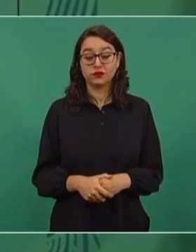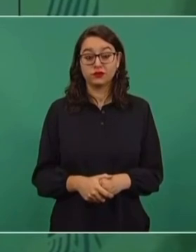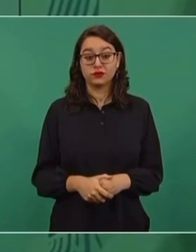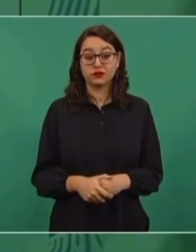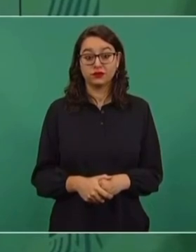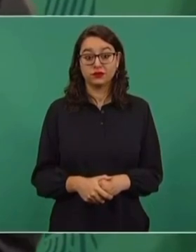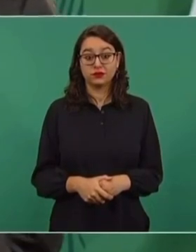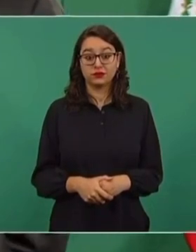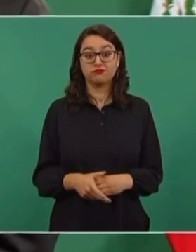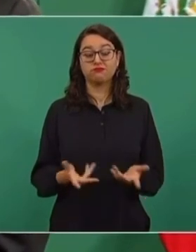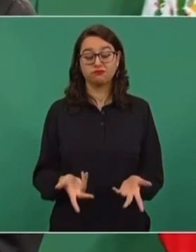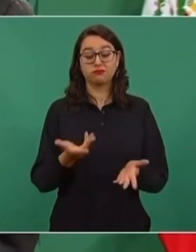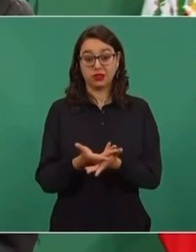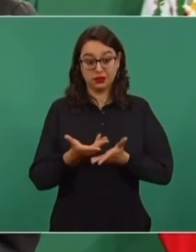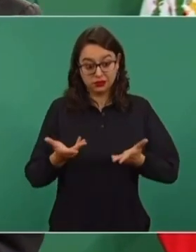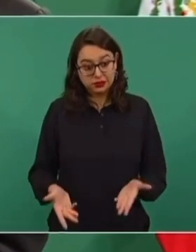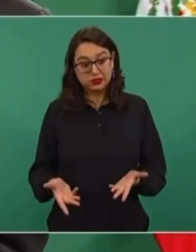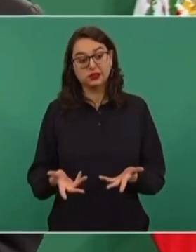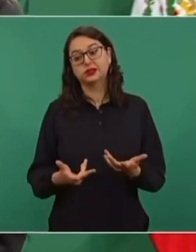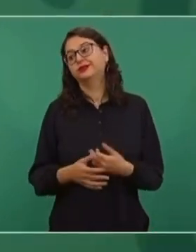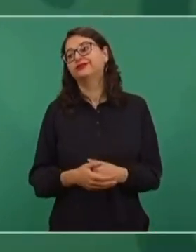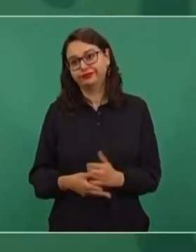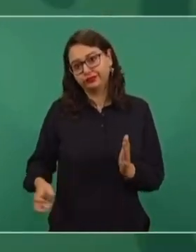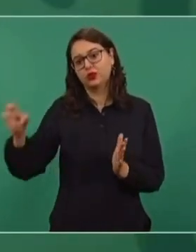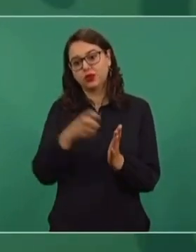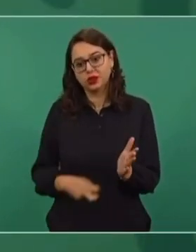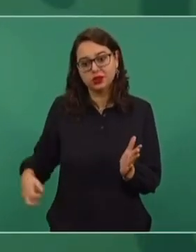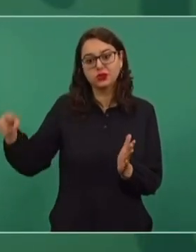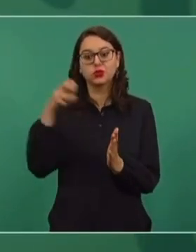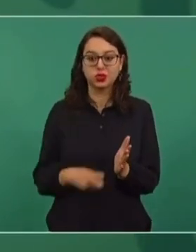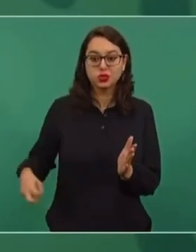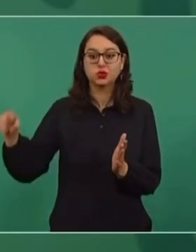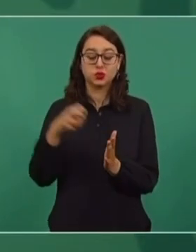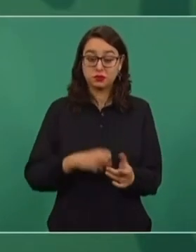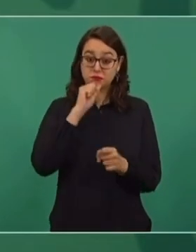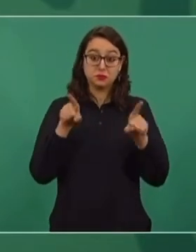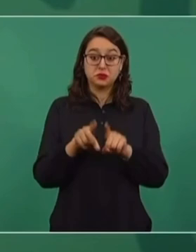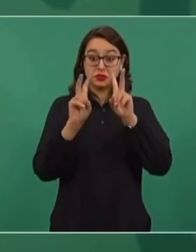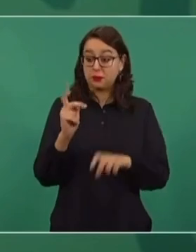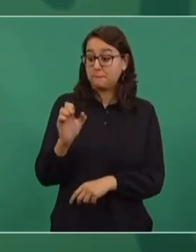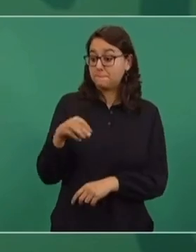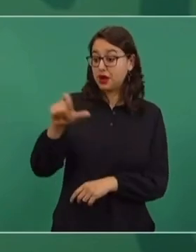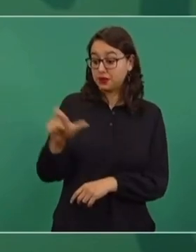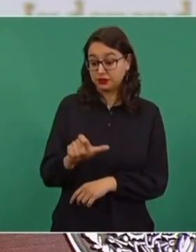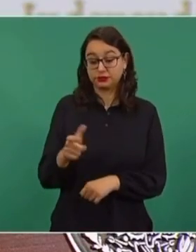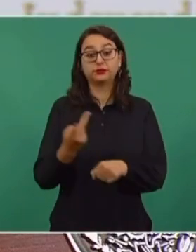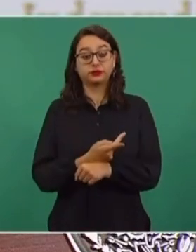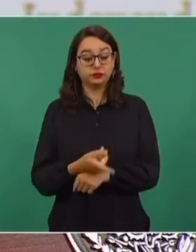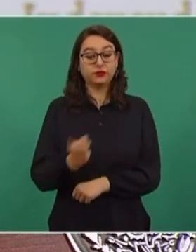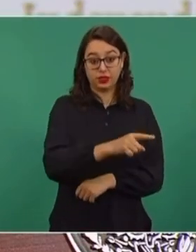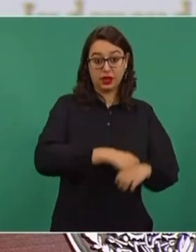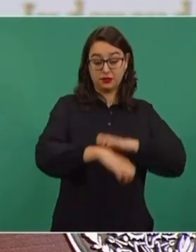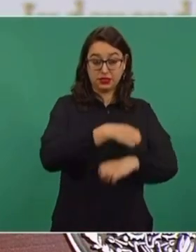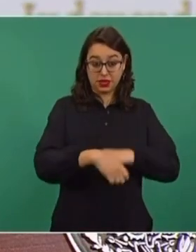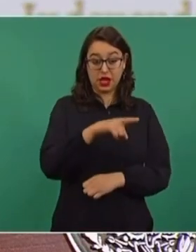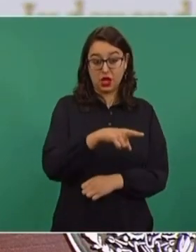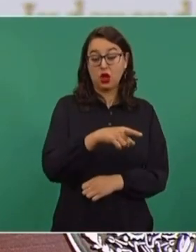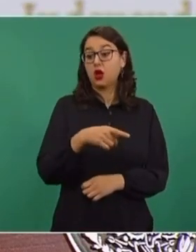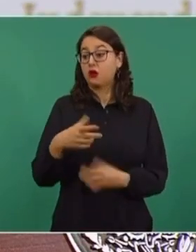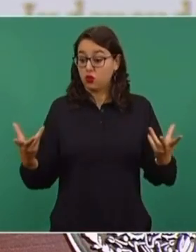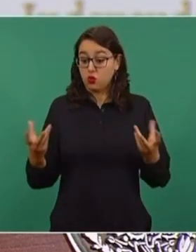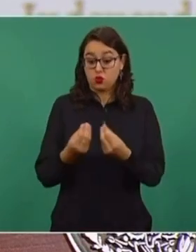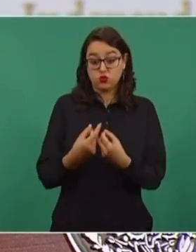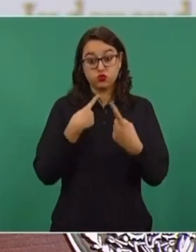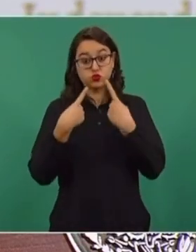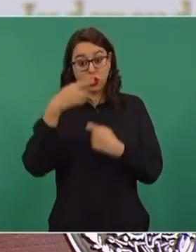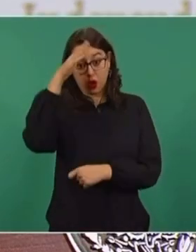corrigiendo lo de Odebrecht con Pemex, porque se firmó un acuerdo con Odebrecht para que Pemex